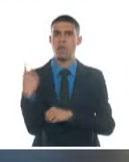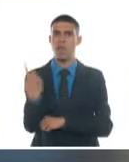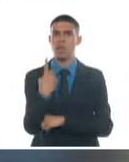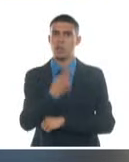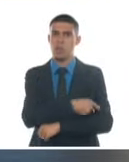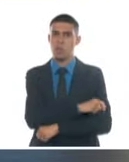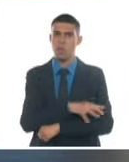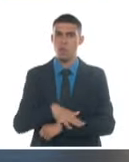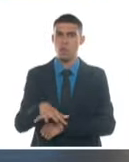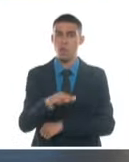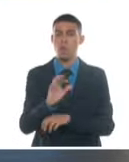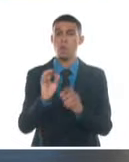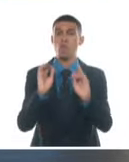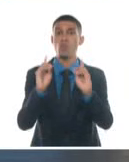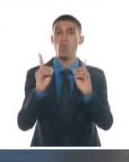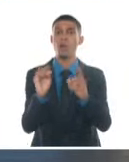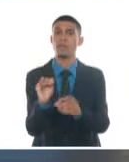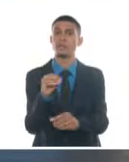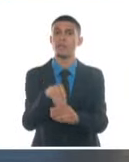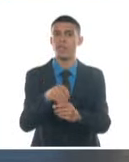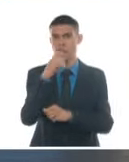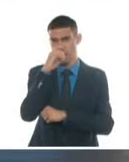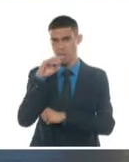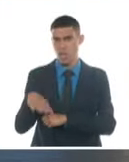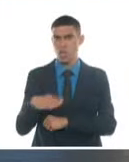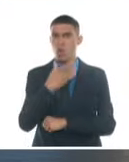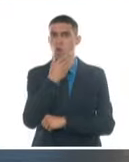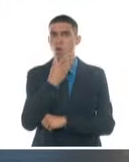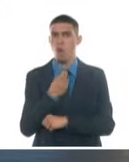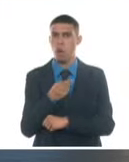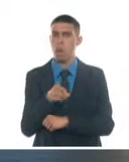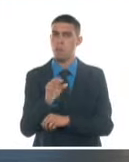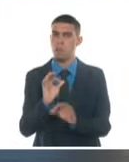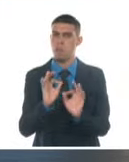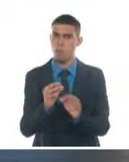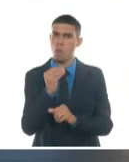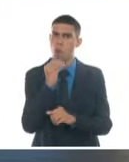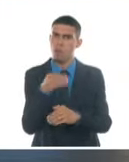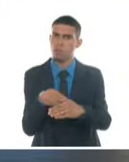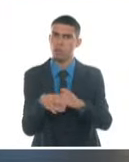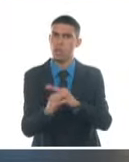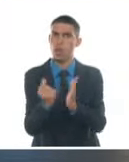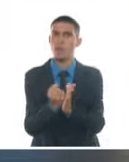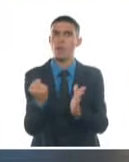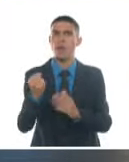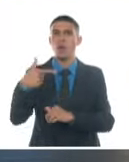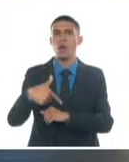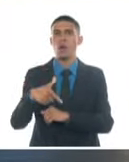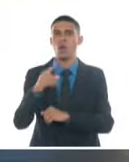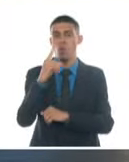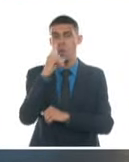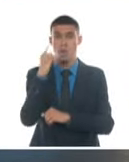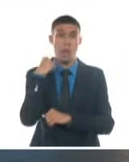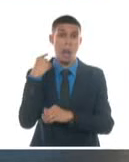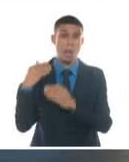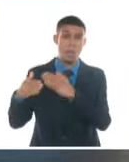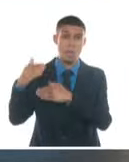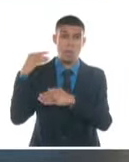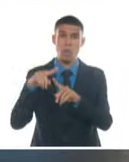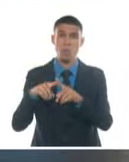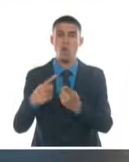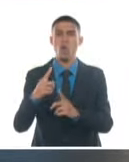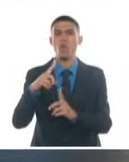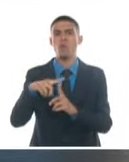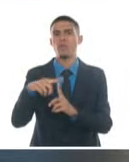Popular la Política Integral de Niñez, Adolescencias y Juventudes aprobada en julio del año pasado por el órgano supremo del